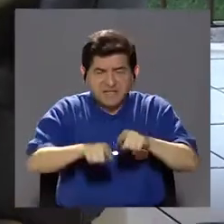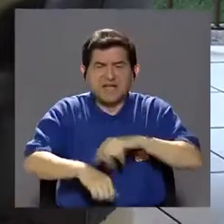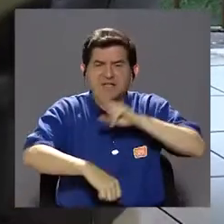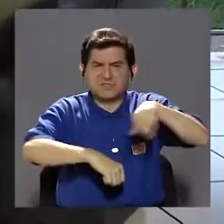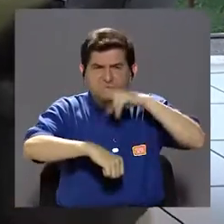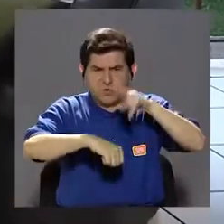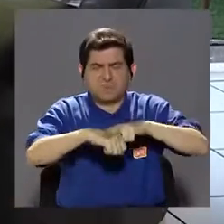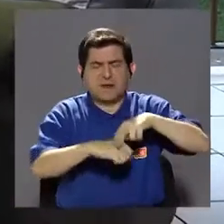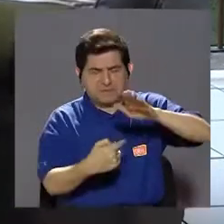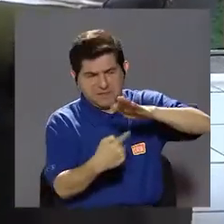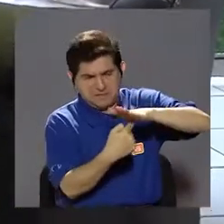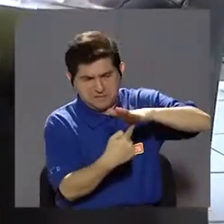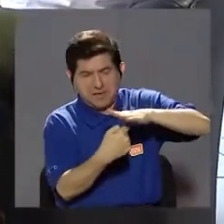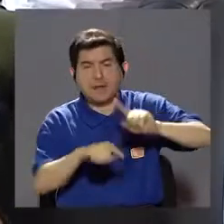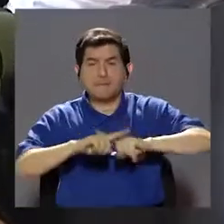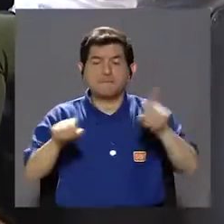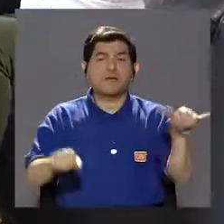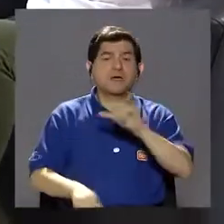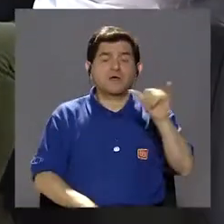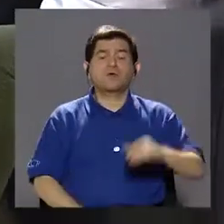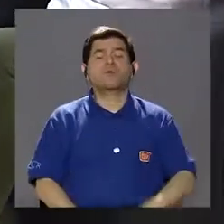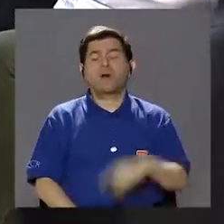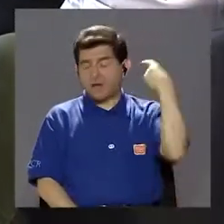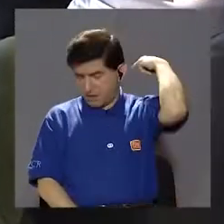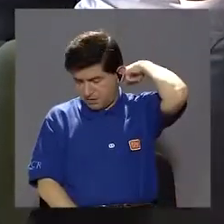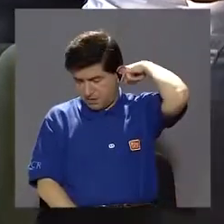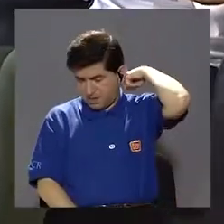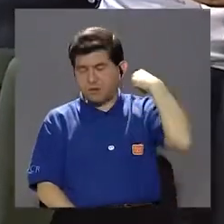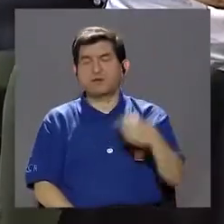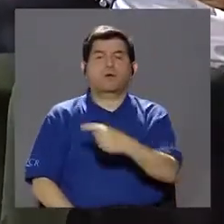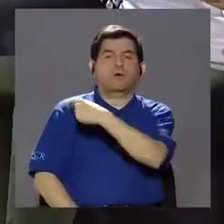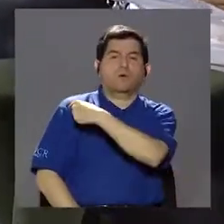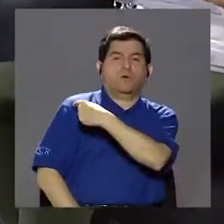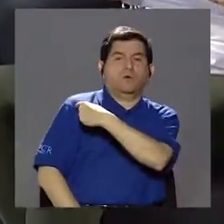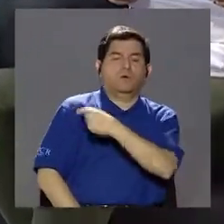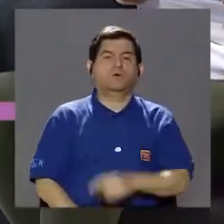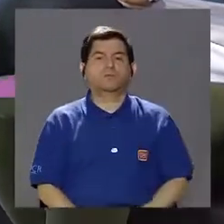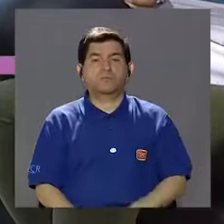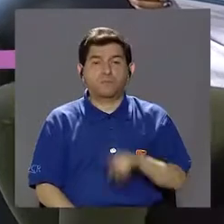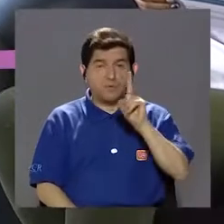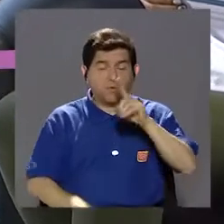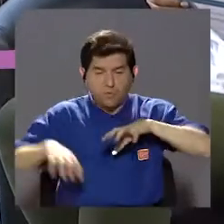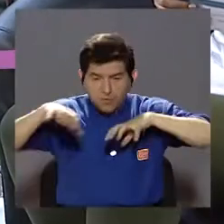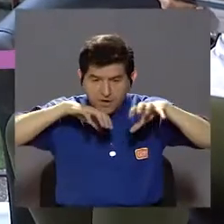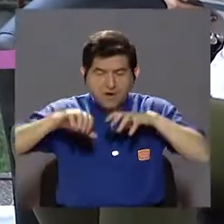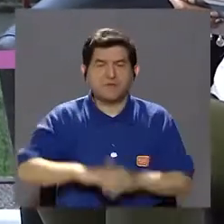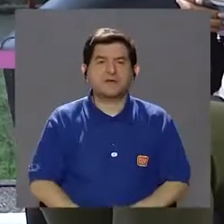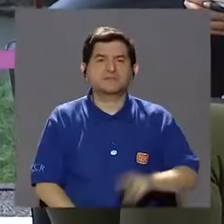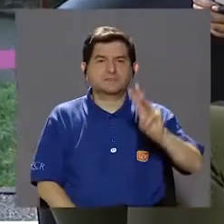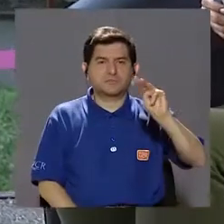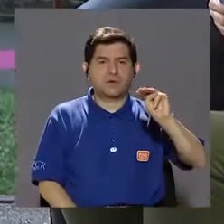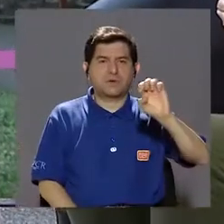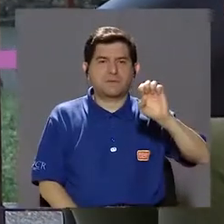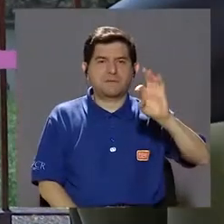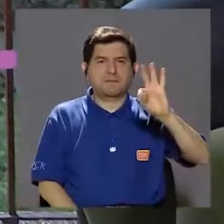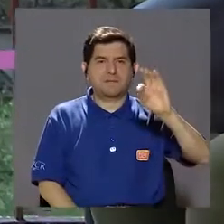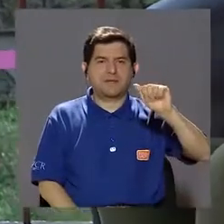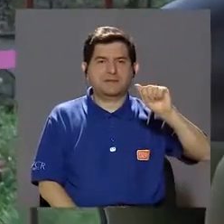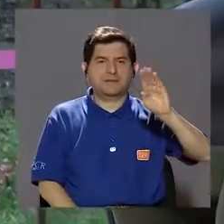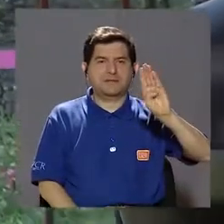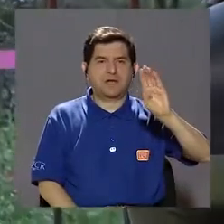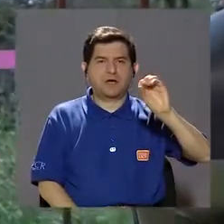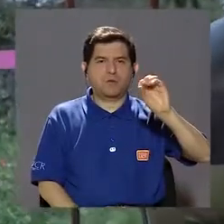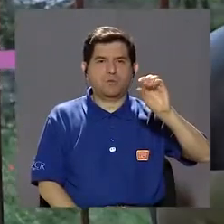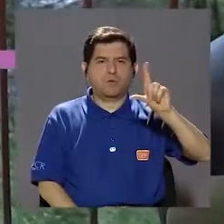de espolón, ya sea, el más común es el del calcaño, pero se nos puede formar a nivel cervical, en el hombro, es una reacción metabólica, el cuerpo